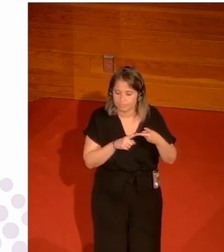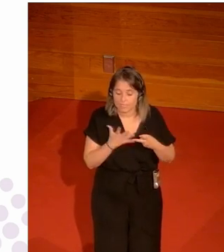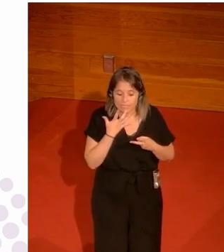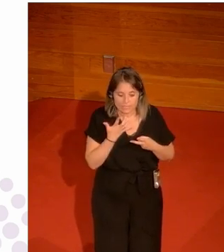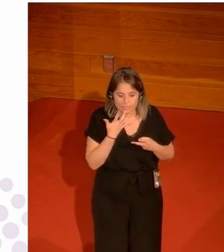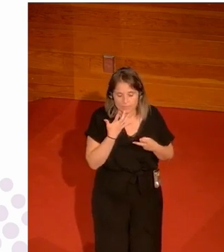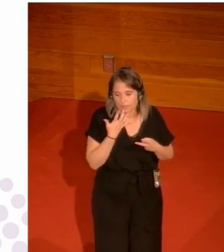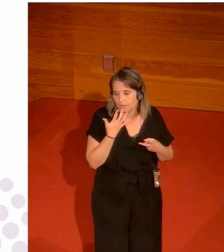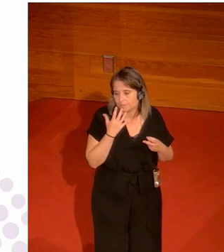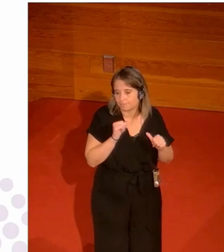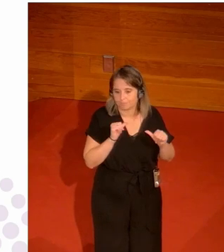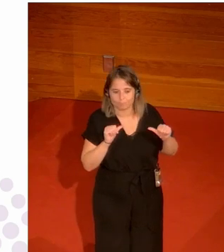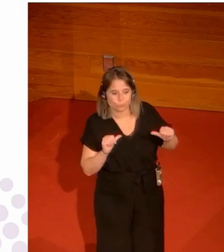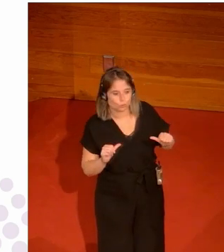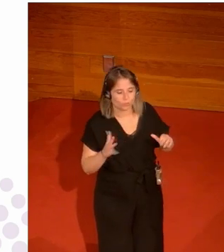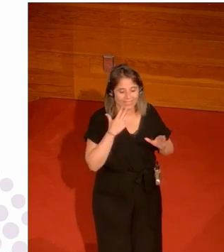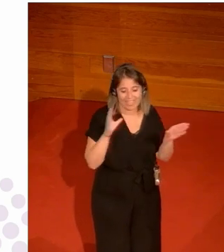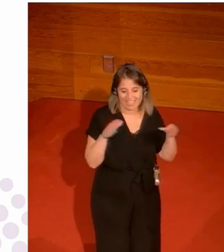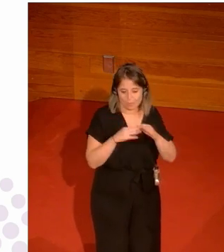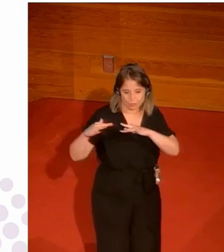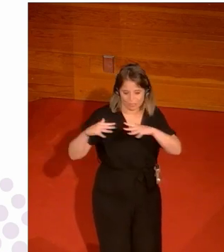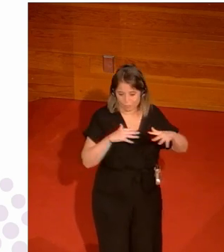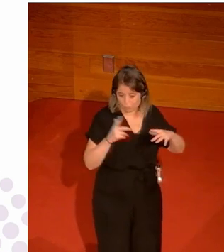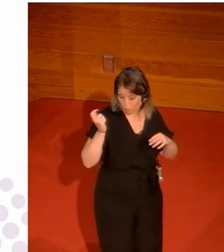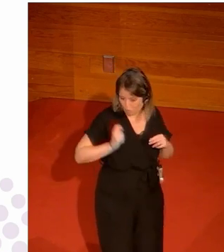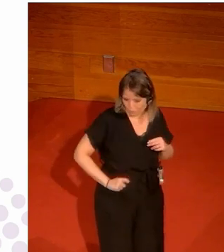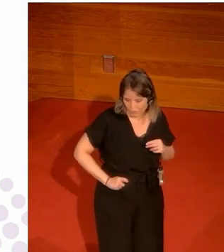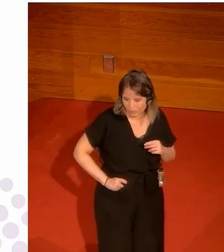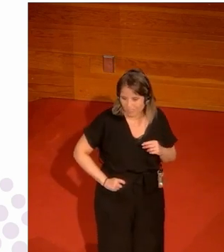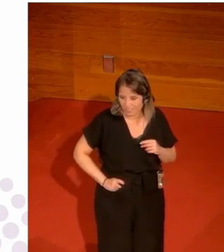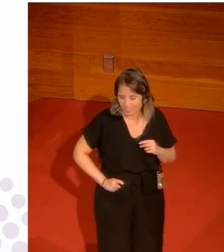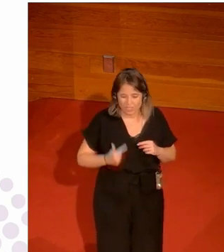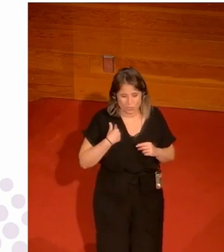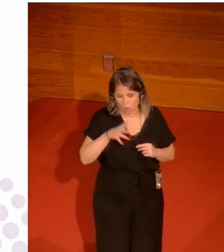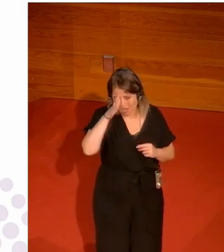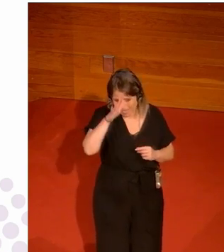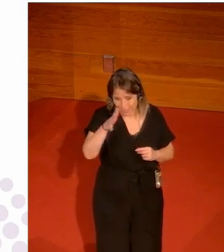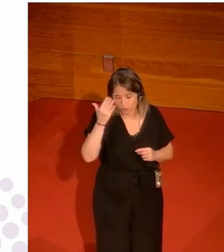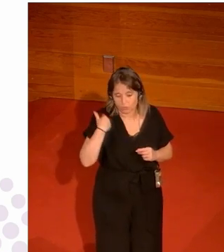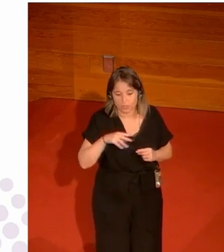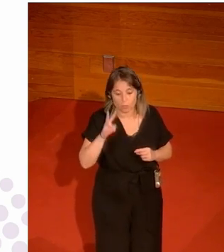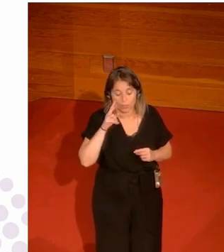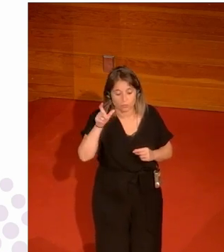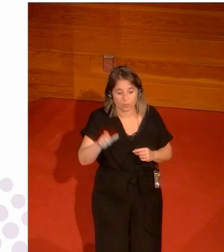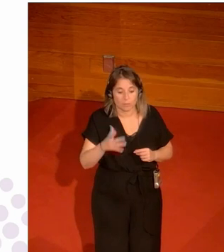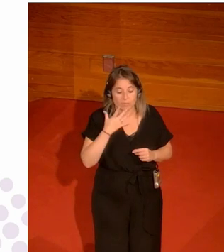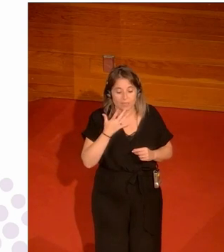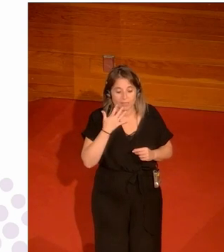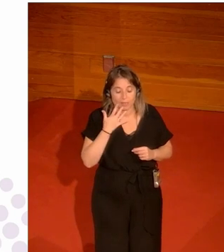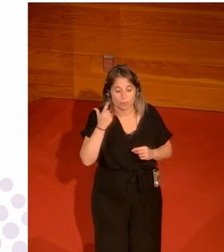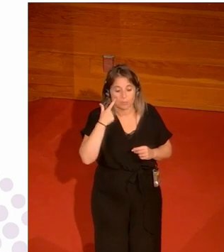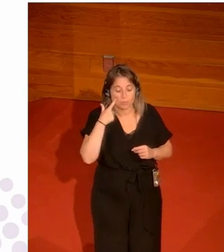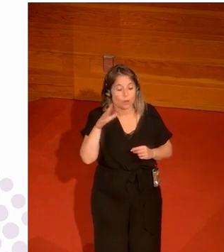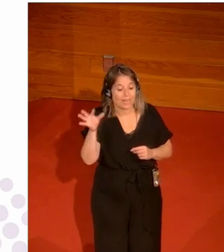hay mucho postureo sobre todo en los equipos de fútbol profesionales yo estoy harto de ver cuando las gloriosas las llevan a